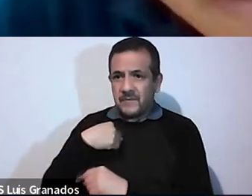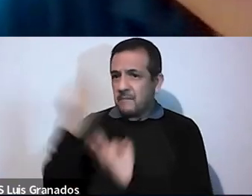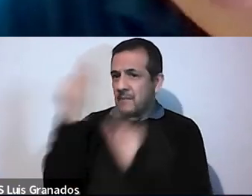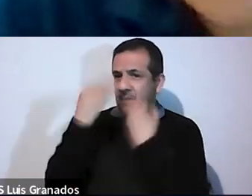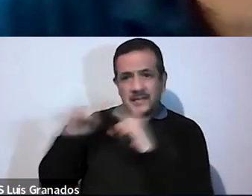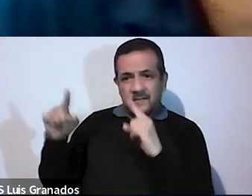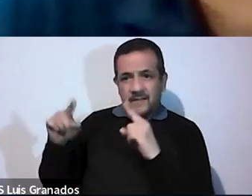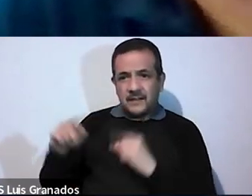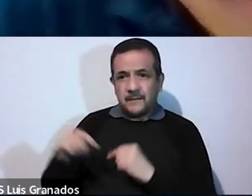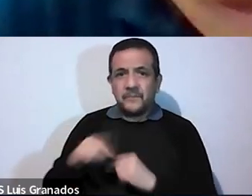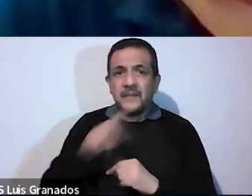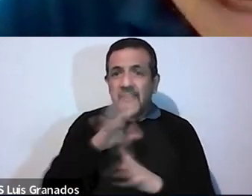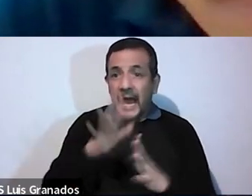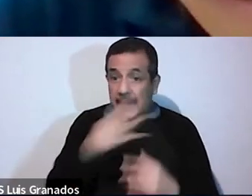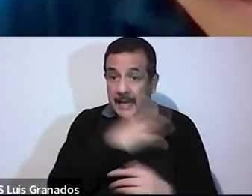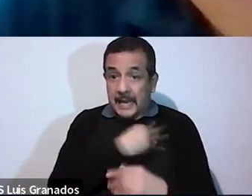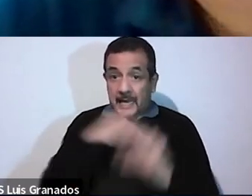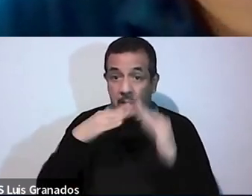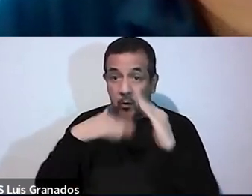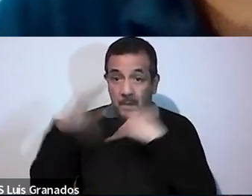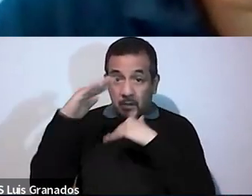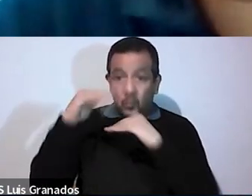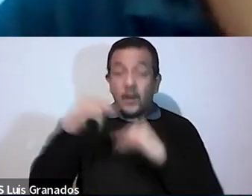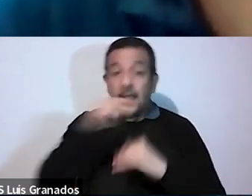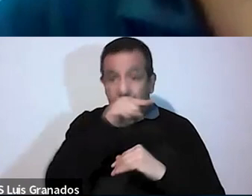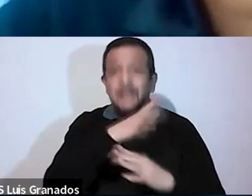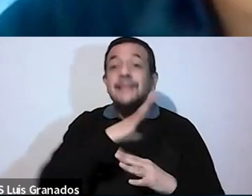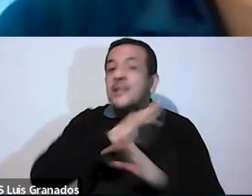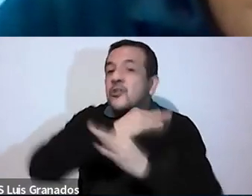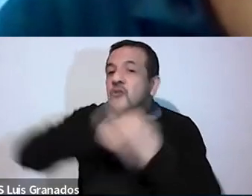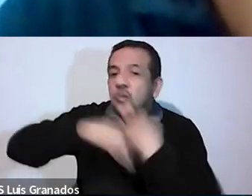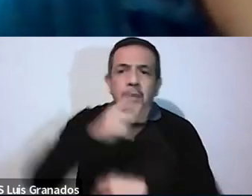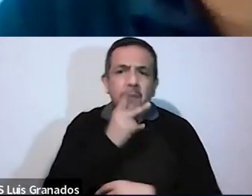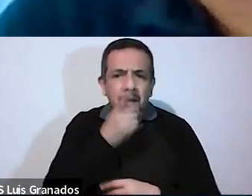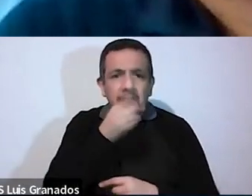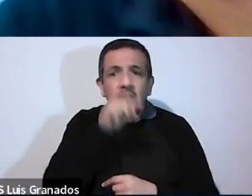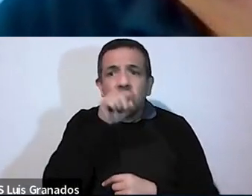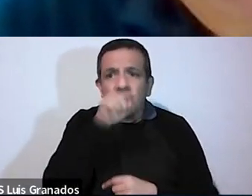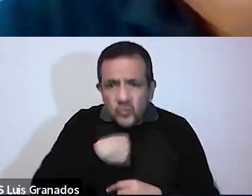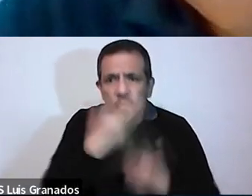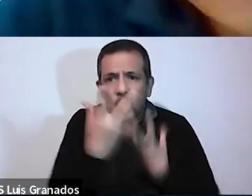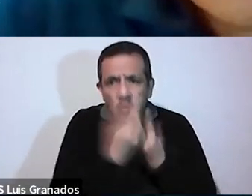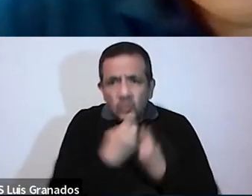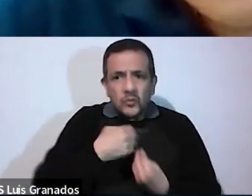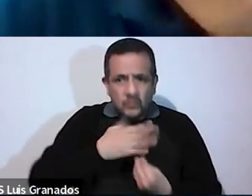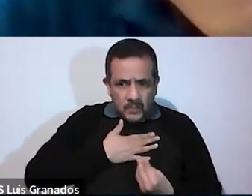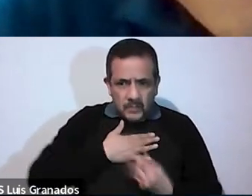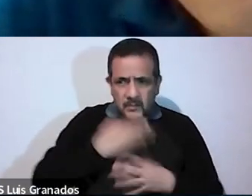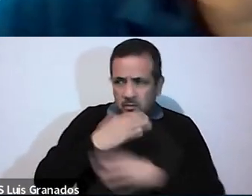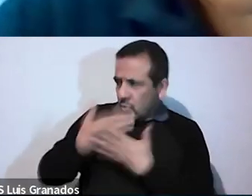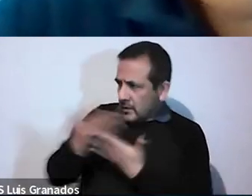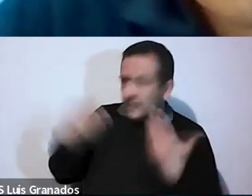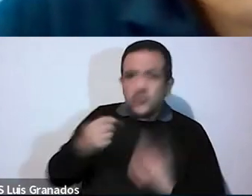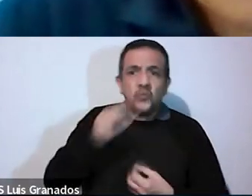O el hijo mayor lo tenía todo, como le recuerda el padre, siempre has estado conmigo, todo lo mío es tuyo. Y sin